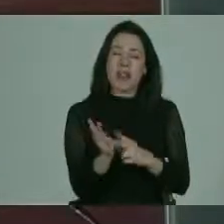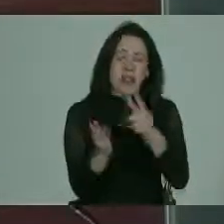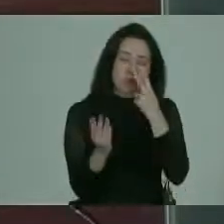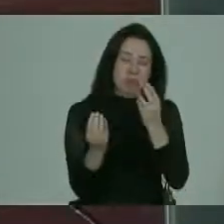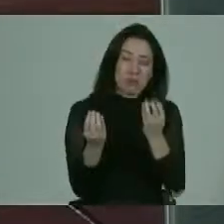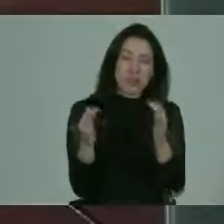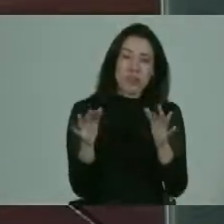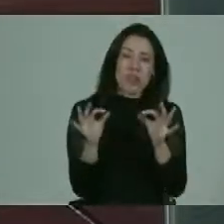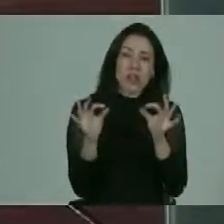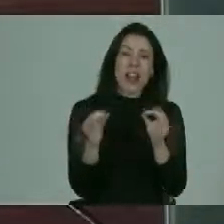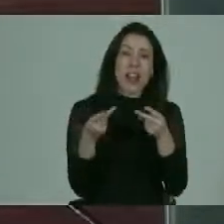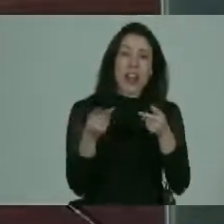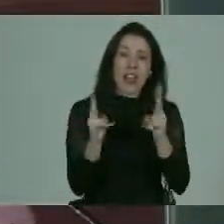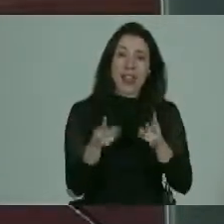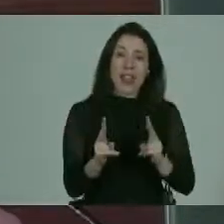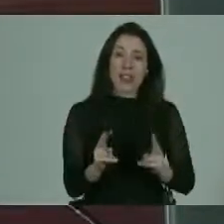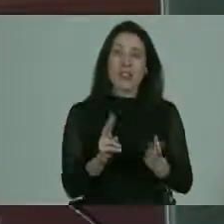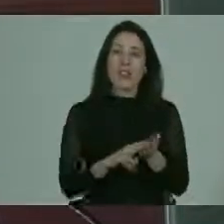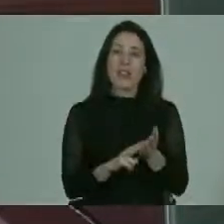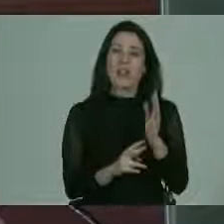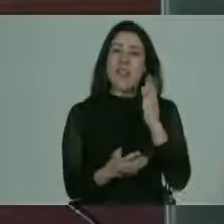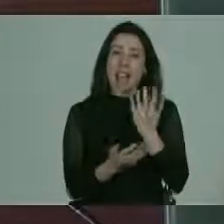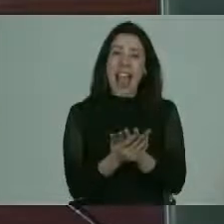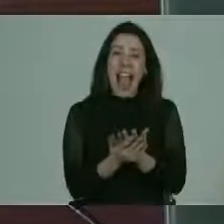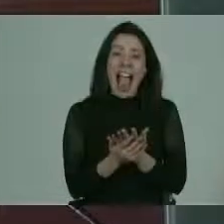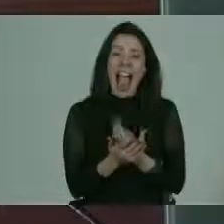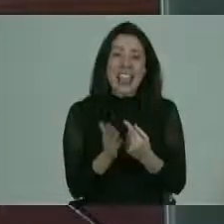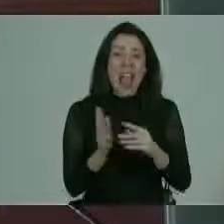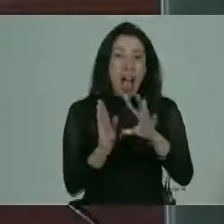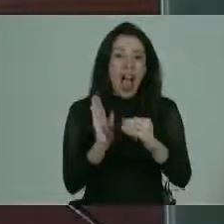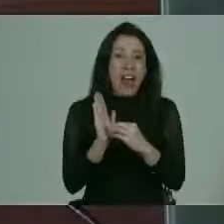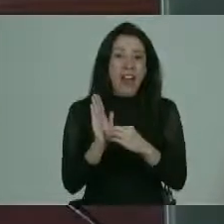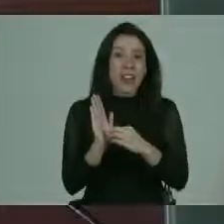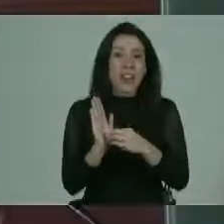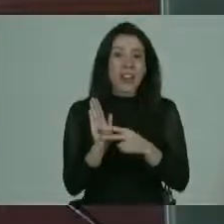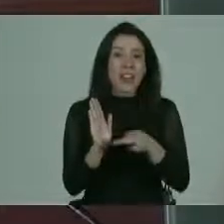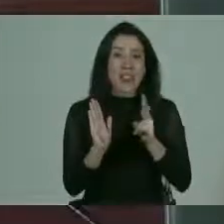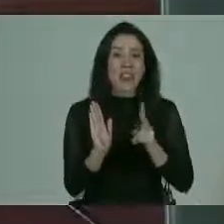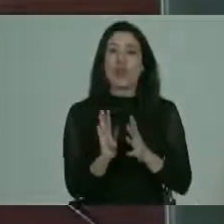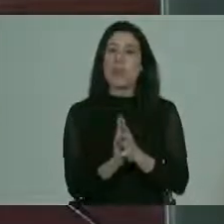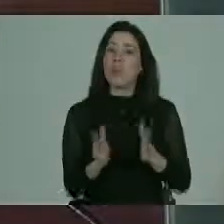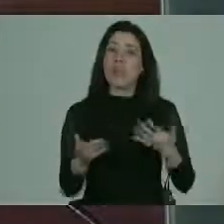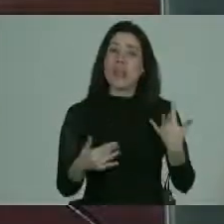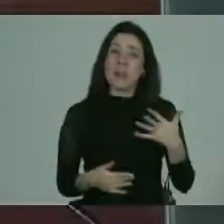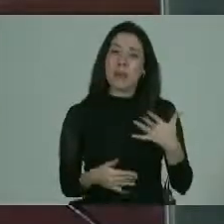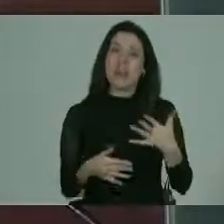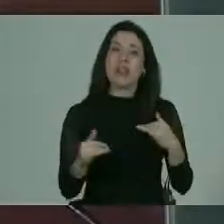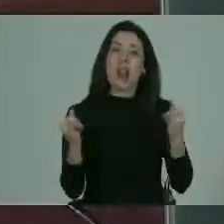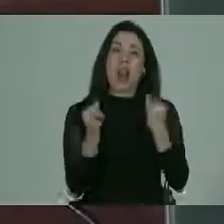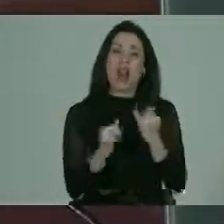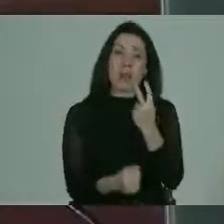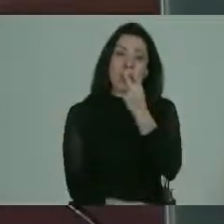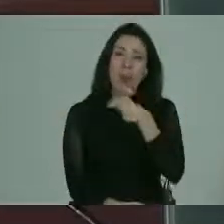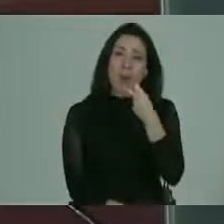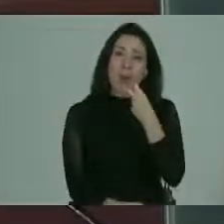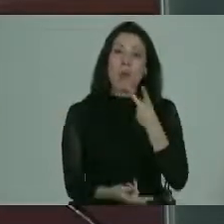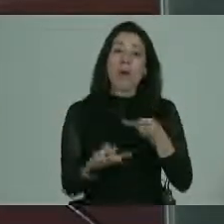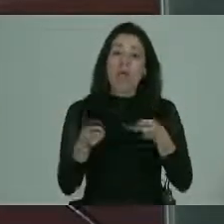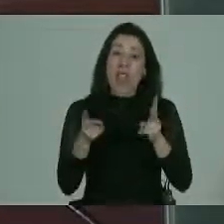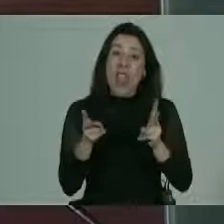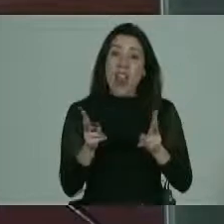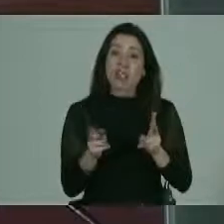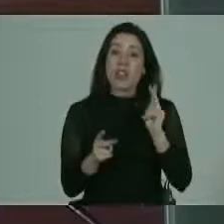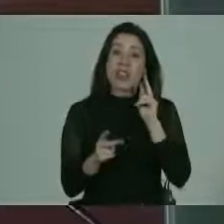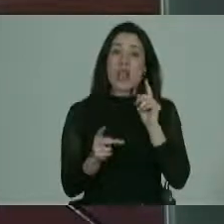cabida a los derechos o que realmente tengan algo adentro los derechos es extremadamente importante el lenguaje porque el derecho se compone de